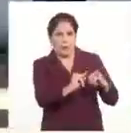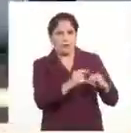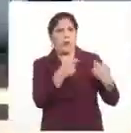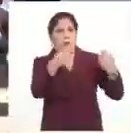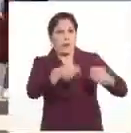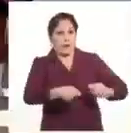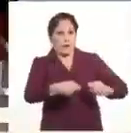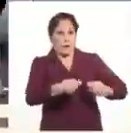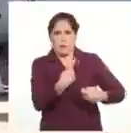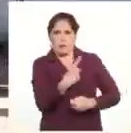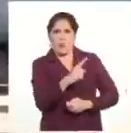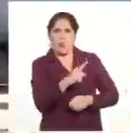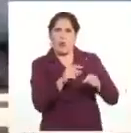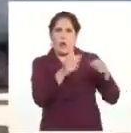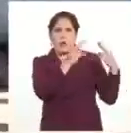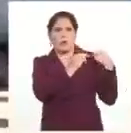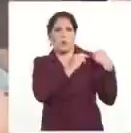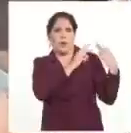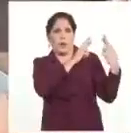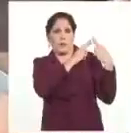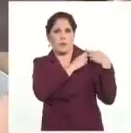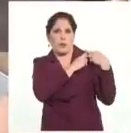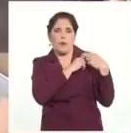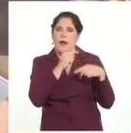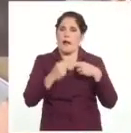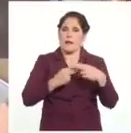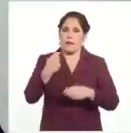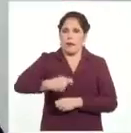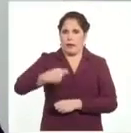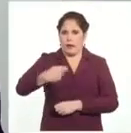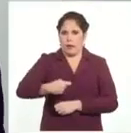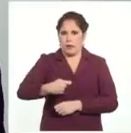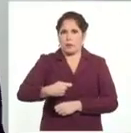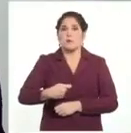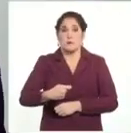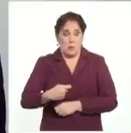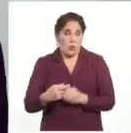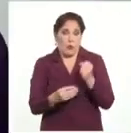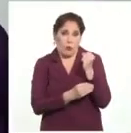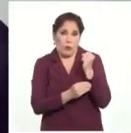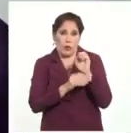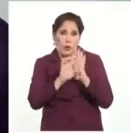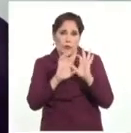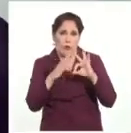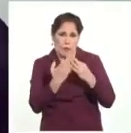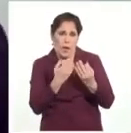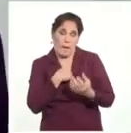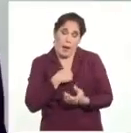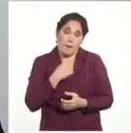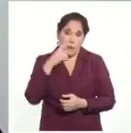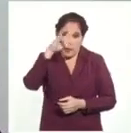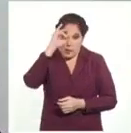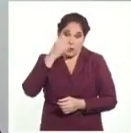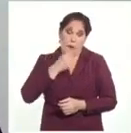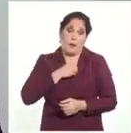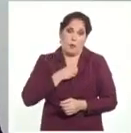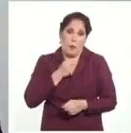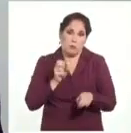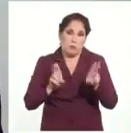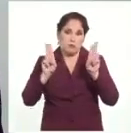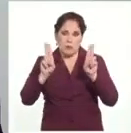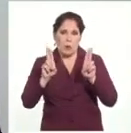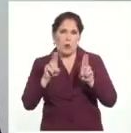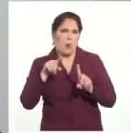decisiones, asumir responsabilidades y ejercer derechos. Es una de las fortalezas del nuevo Código de las Familias porque se tiene en cuenta el